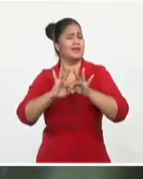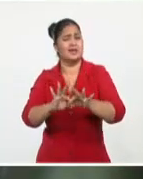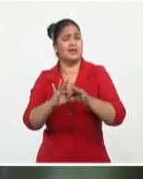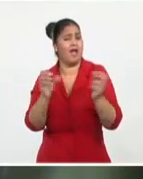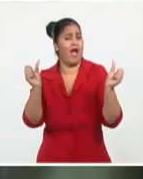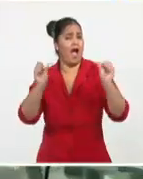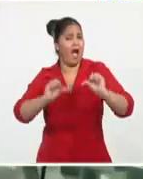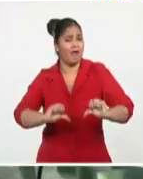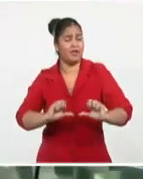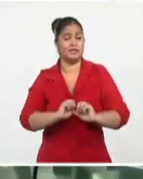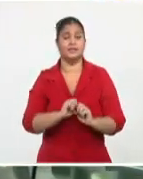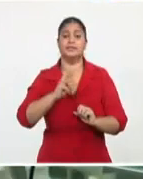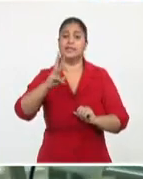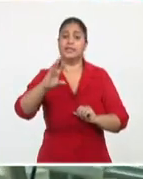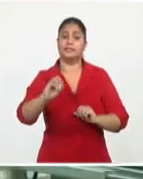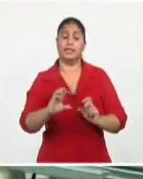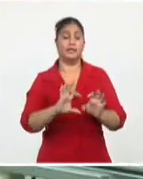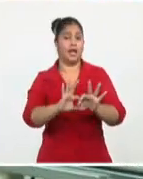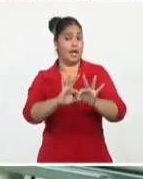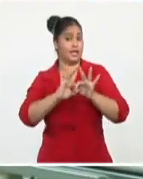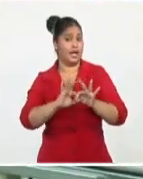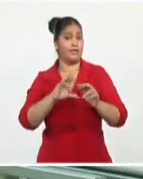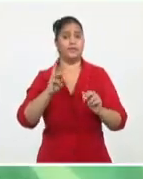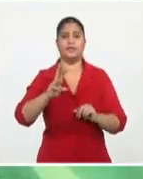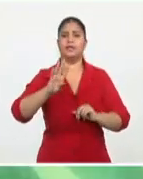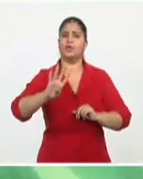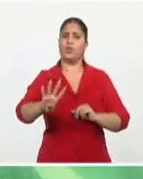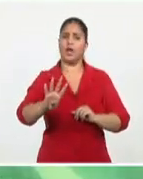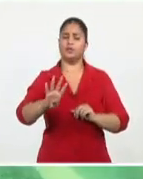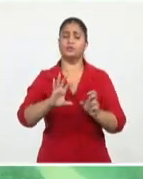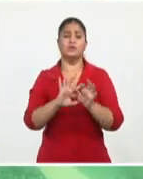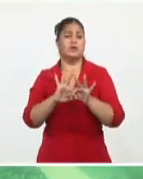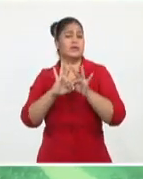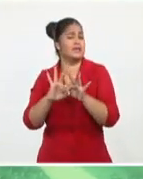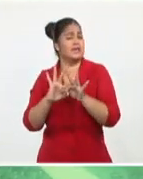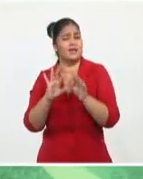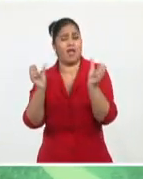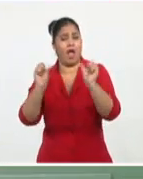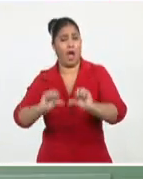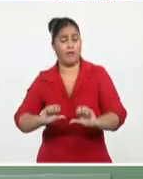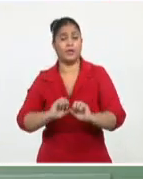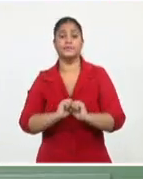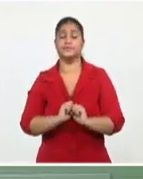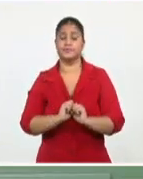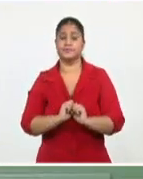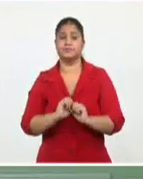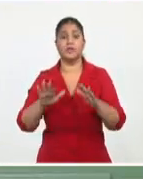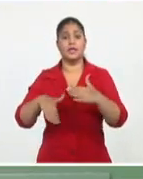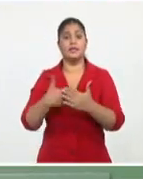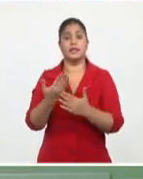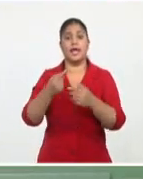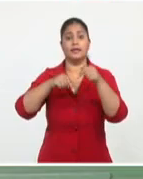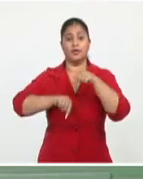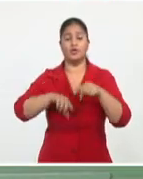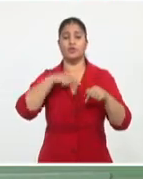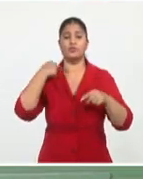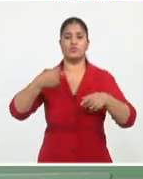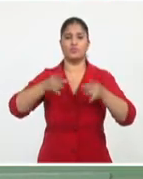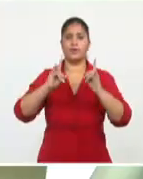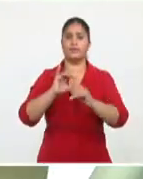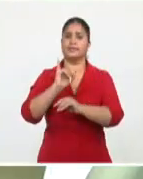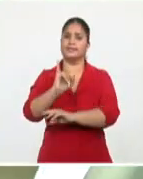estado grave y 34 críticos. Este 25 de abril se lamentó el fallecimiento de seis personas. Melvin Yuel,